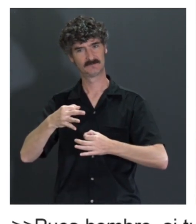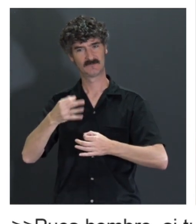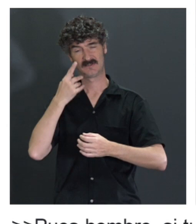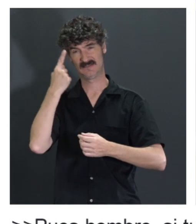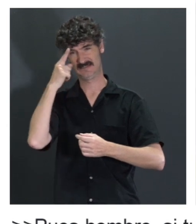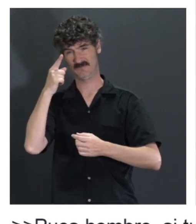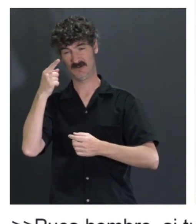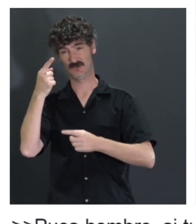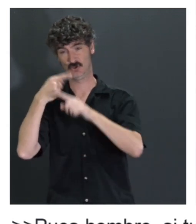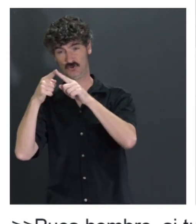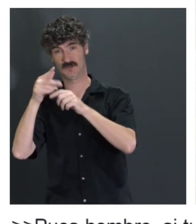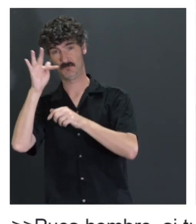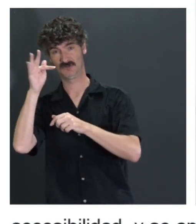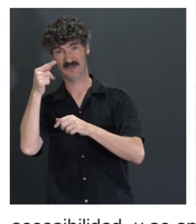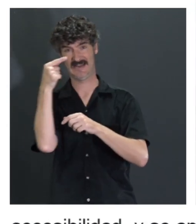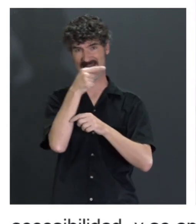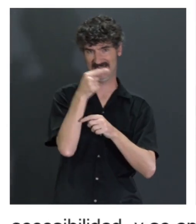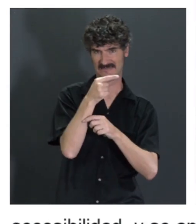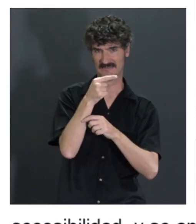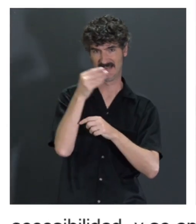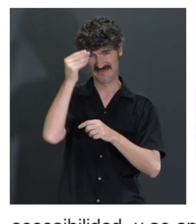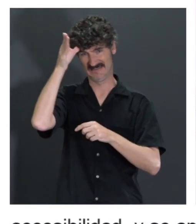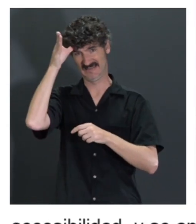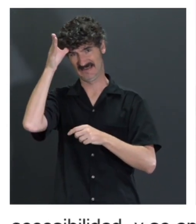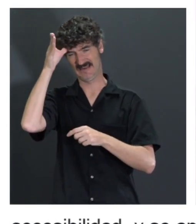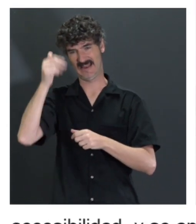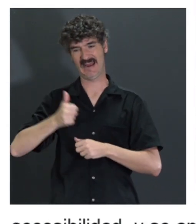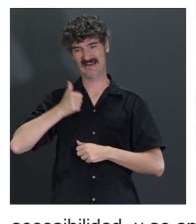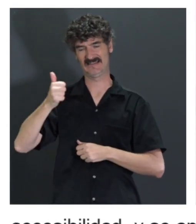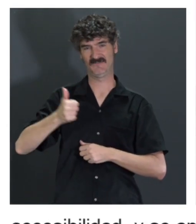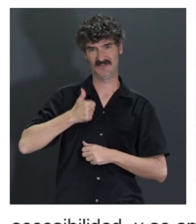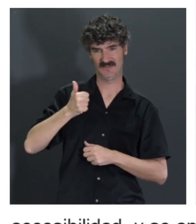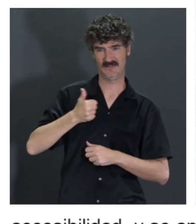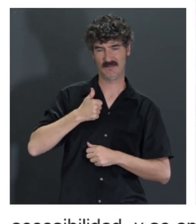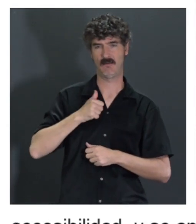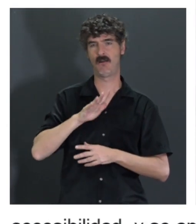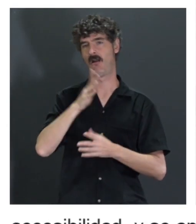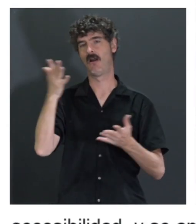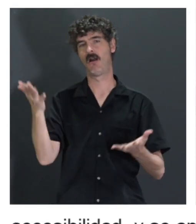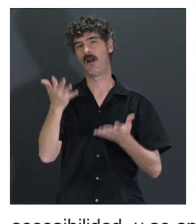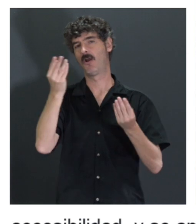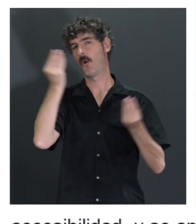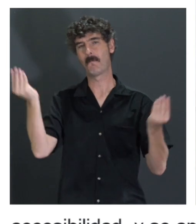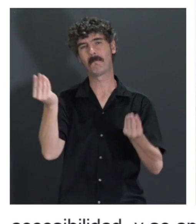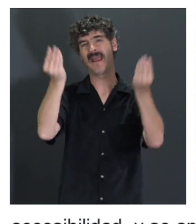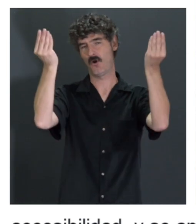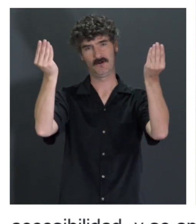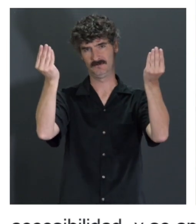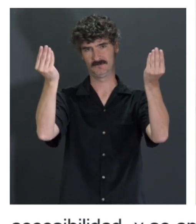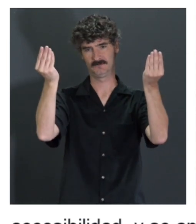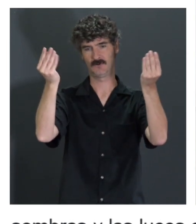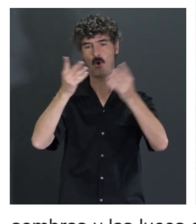las luces de la inteligencia artificial hay mucha gente que está vendiendo inteligencia artificial como comentaba antes como Panacea oye, utiliza